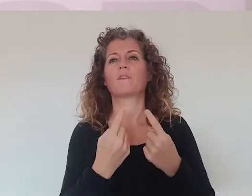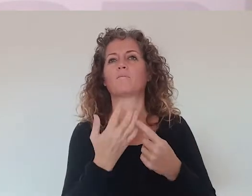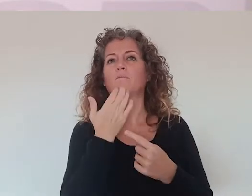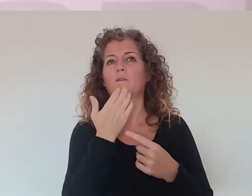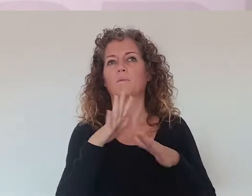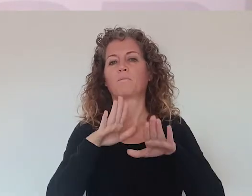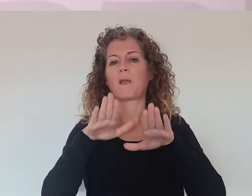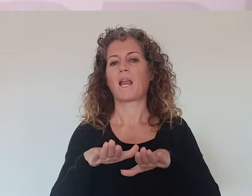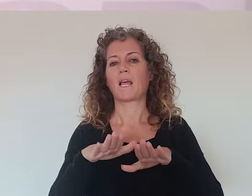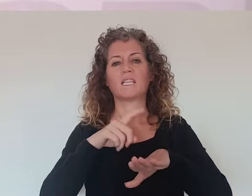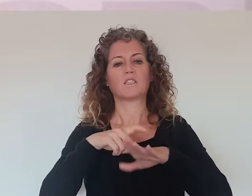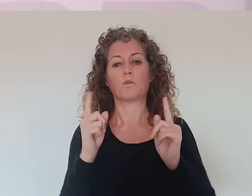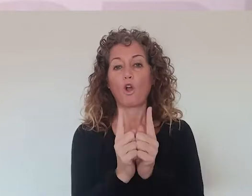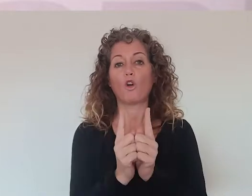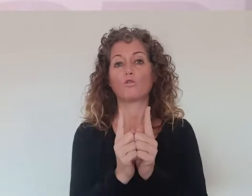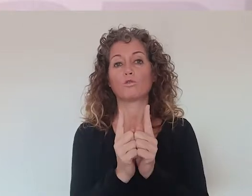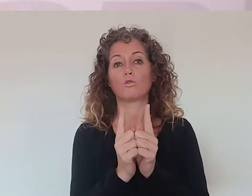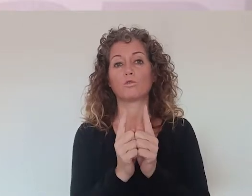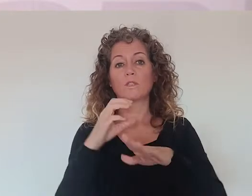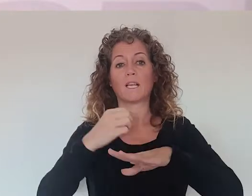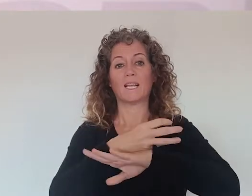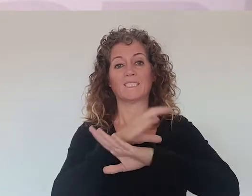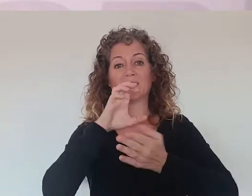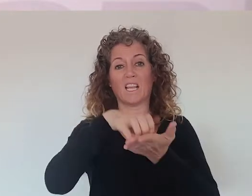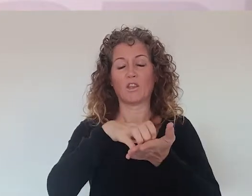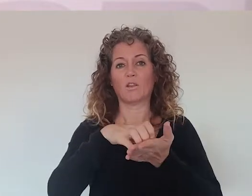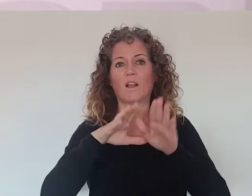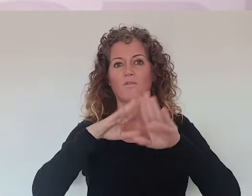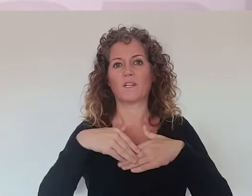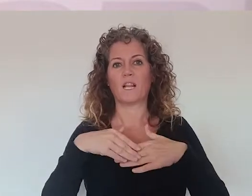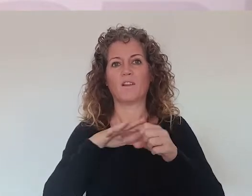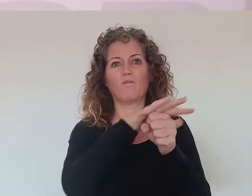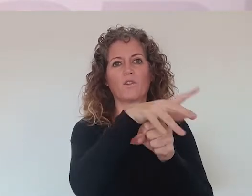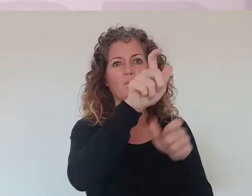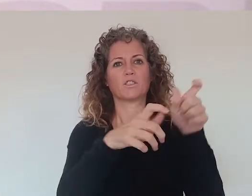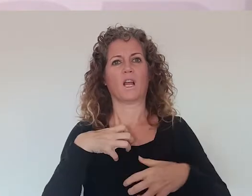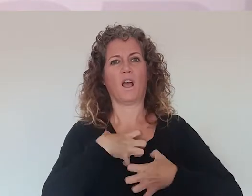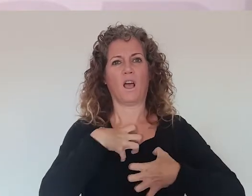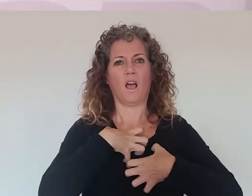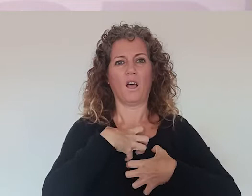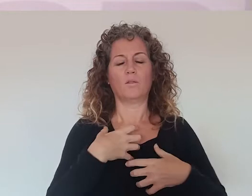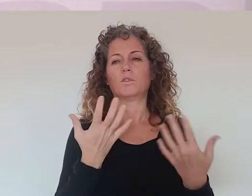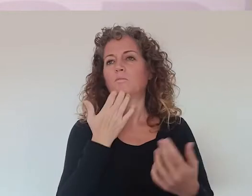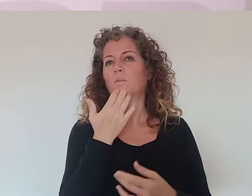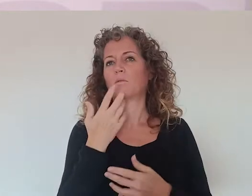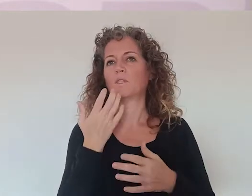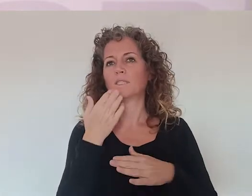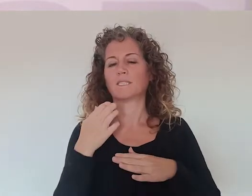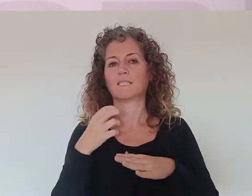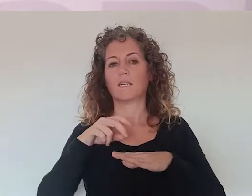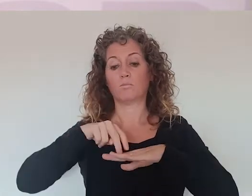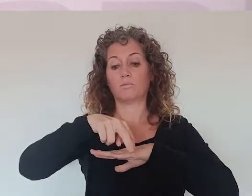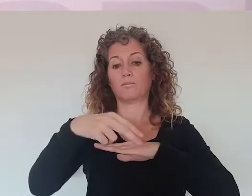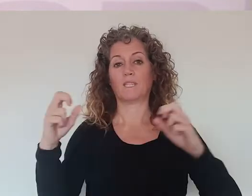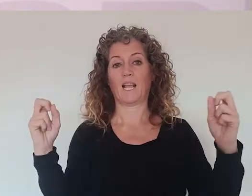a veces esas paradas con tan poco tiempo en cada estación hace que las personas se agobien, ¿no? Es como cuando tienes que